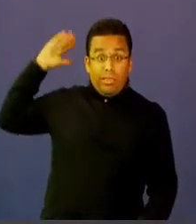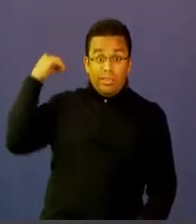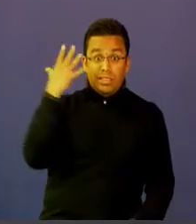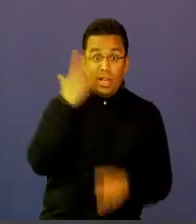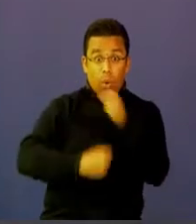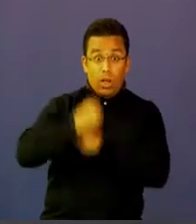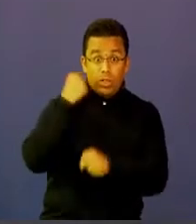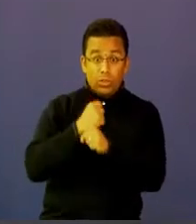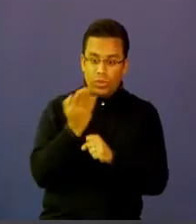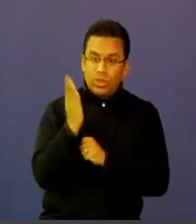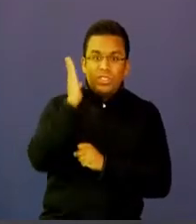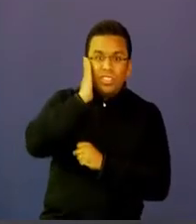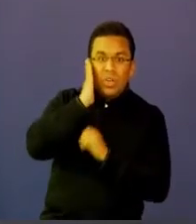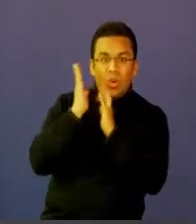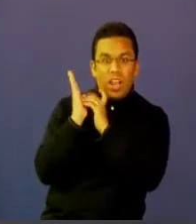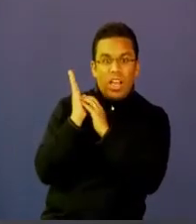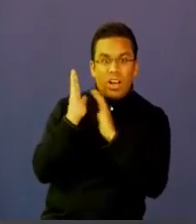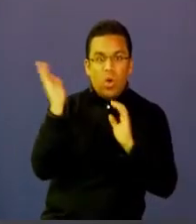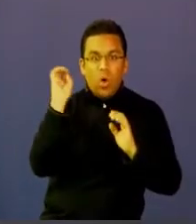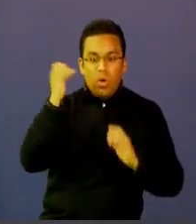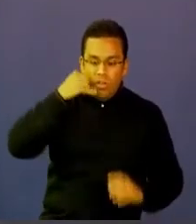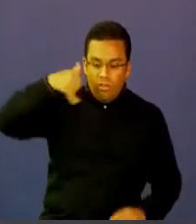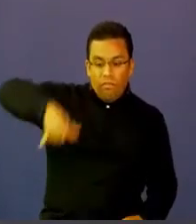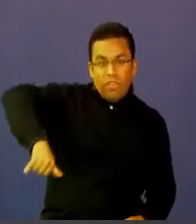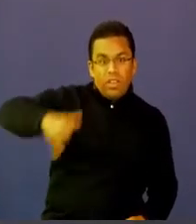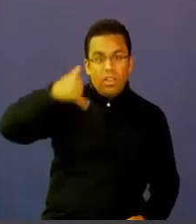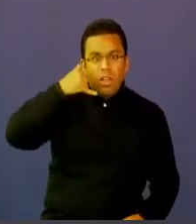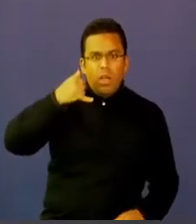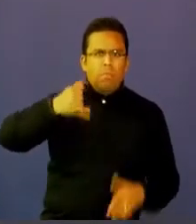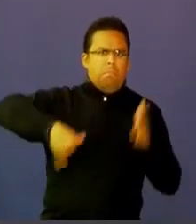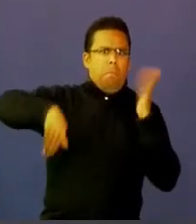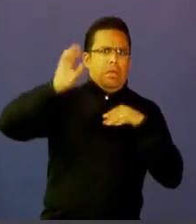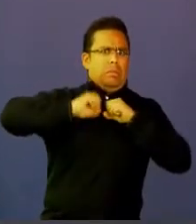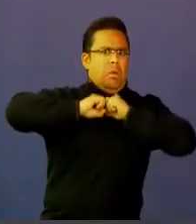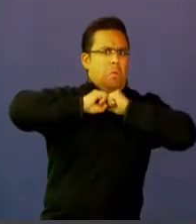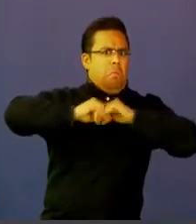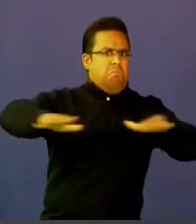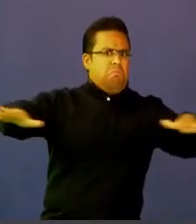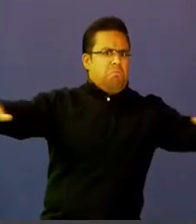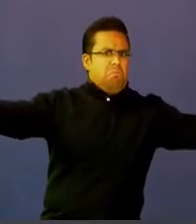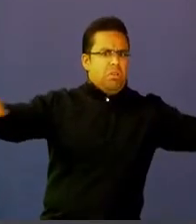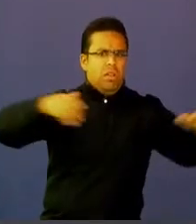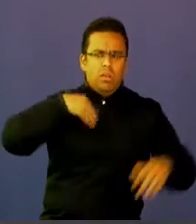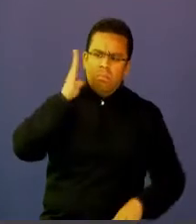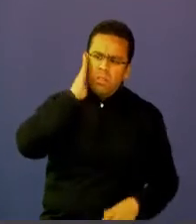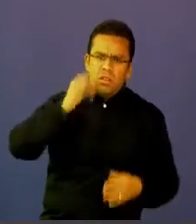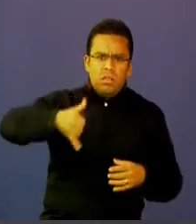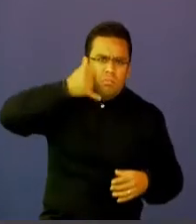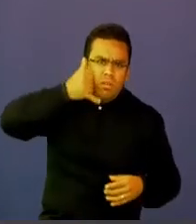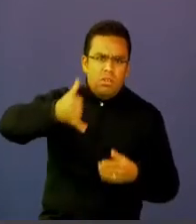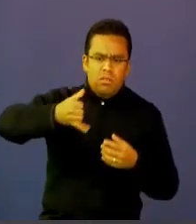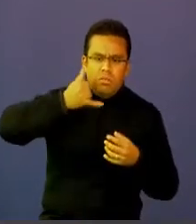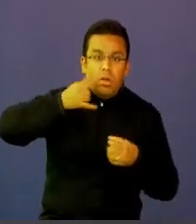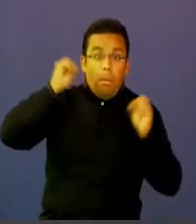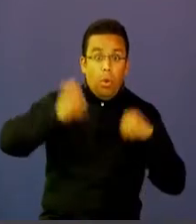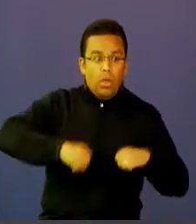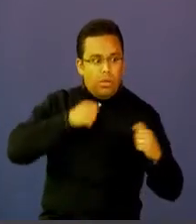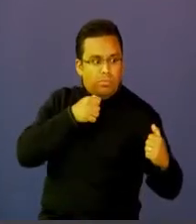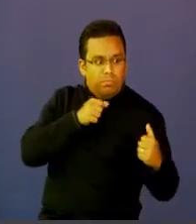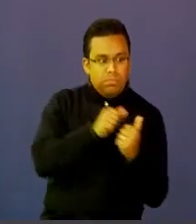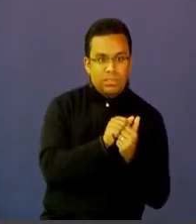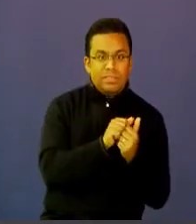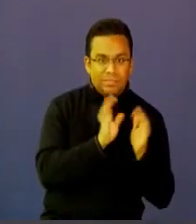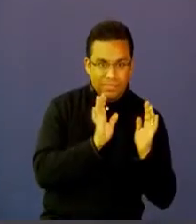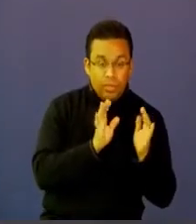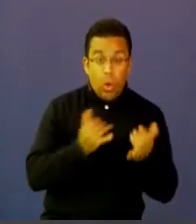teléfono celular, el uso del teléfono fijo era masivo, era contundente. Era la mejor forma de comunicarnos y de acortar distancias. Hoy en día,